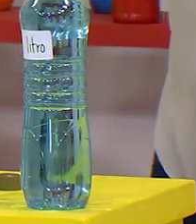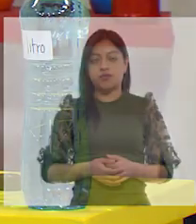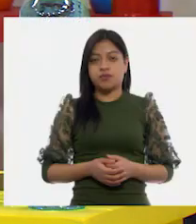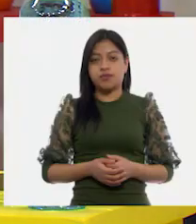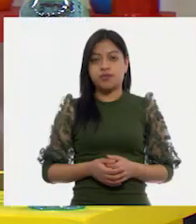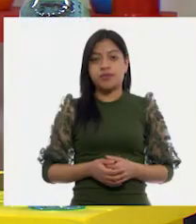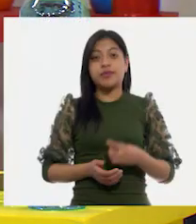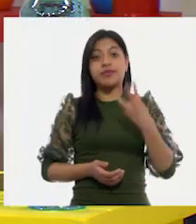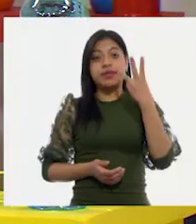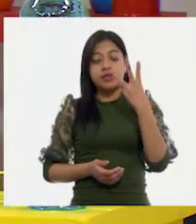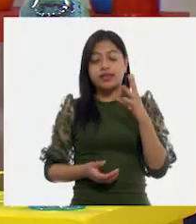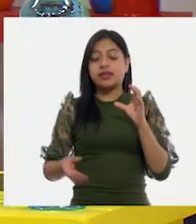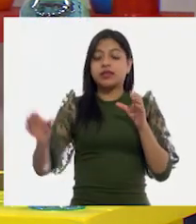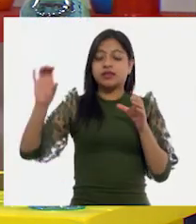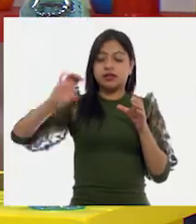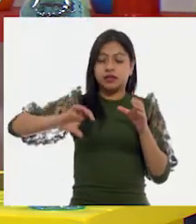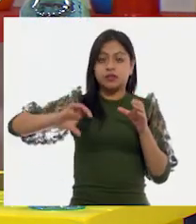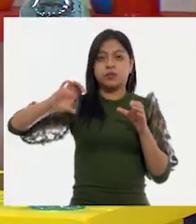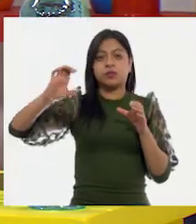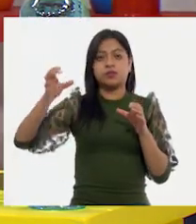Tres vasos.